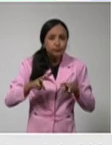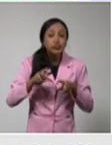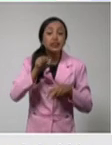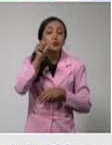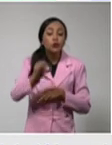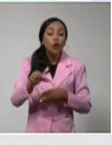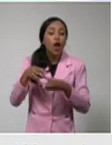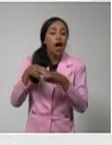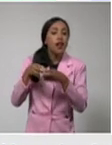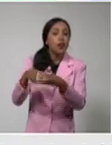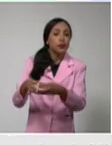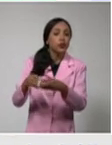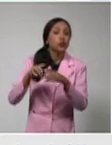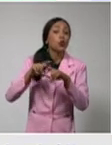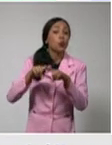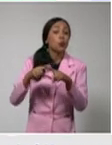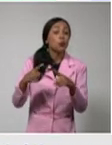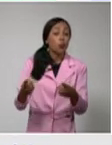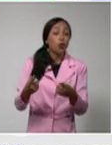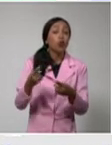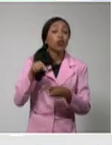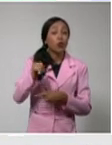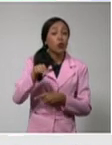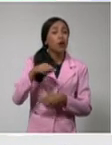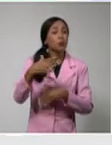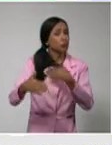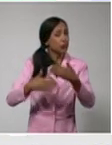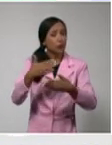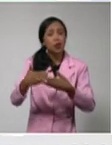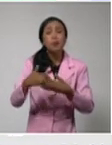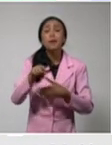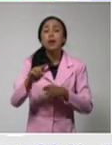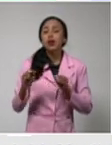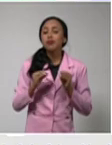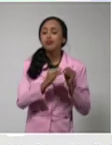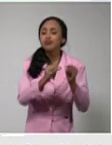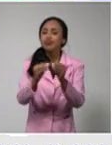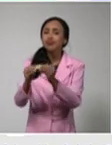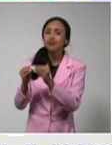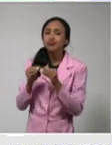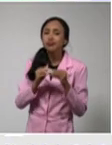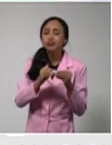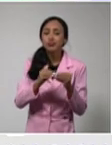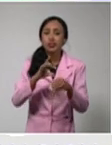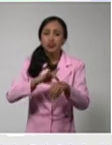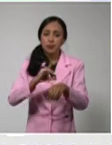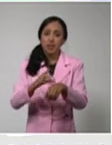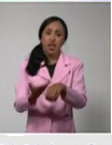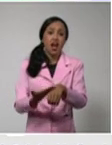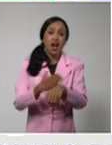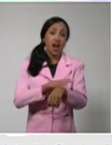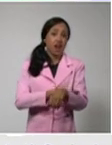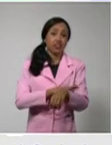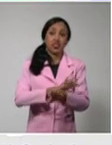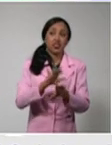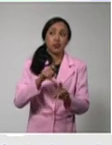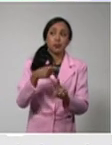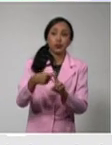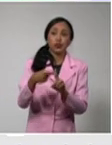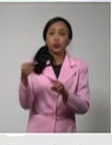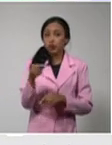porque tiene muchas probabilidades de transmitir la enfermedad aún antes de ser diagnosticado.